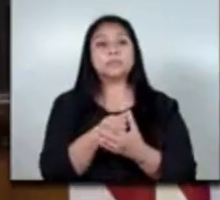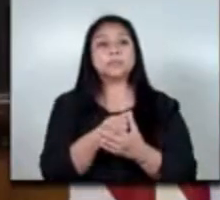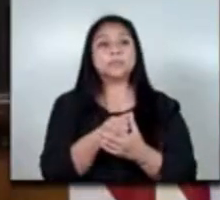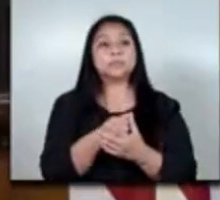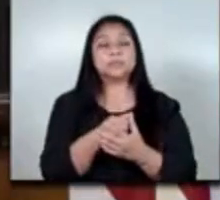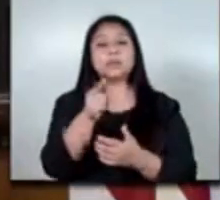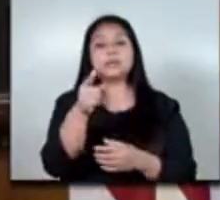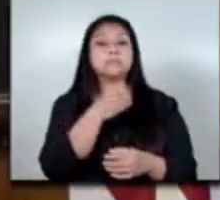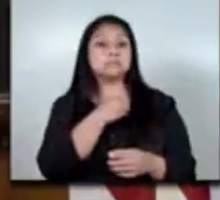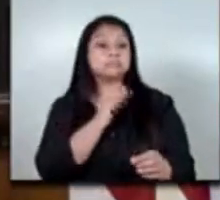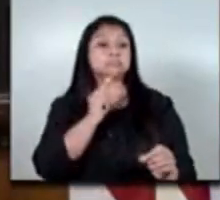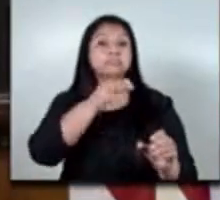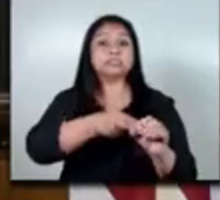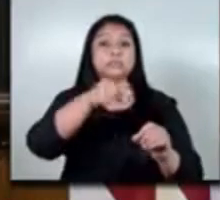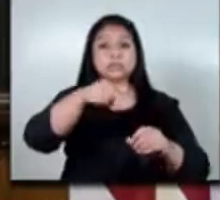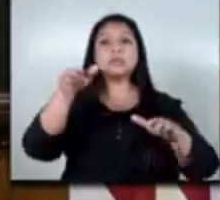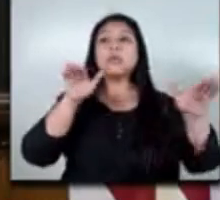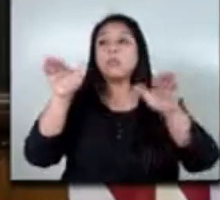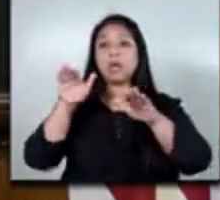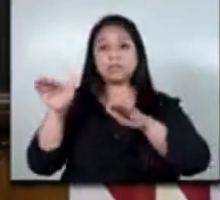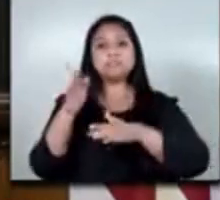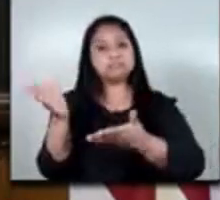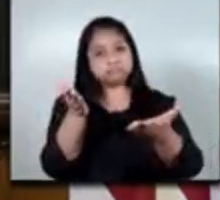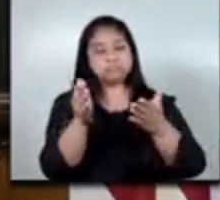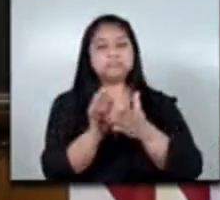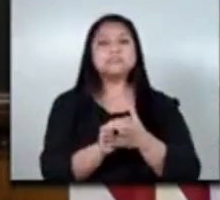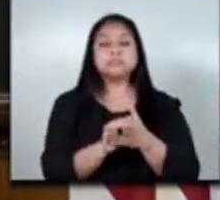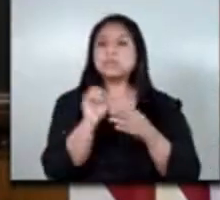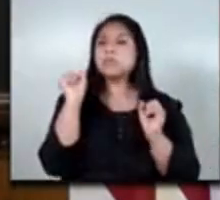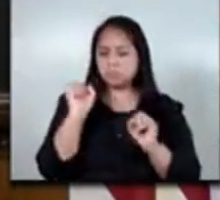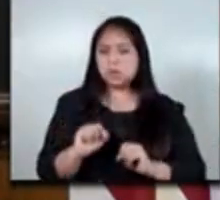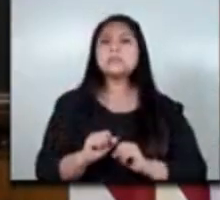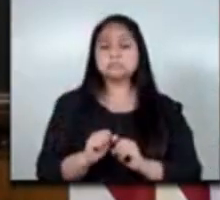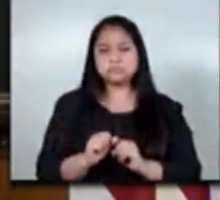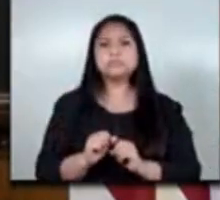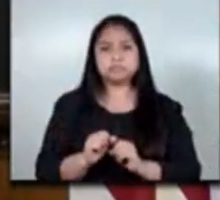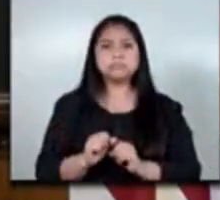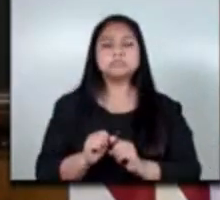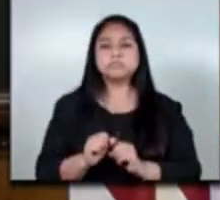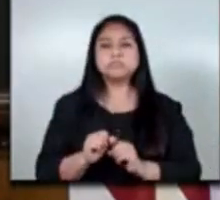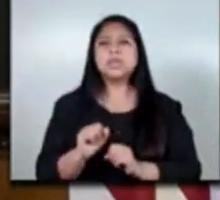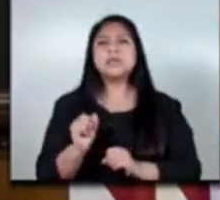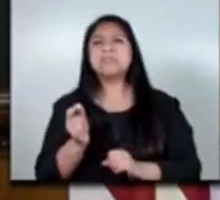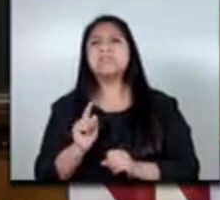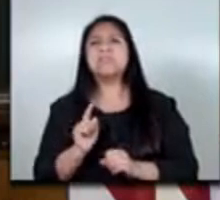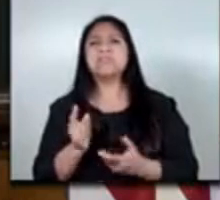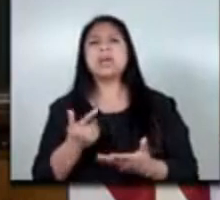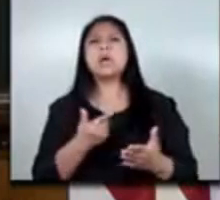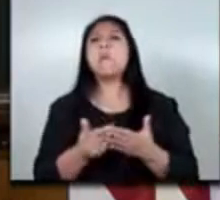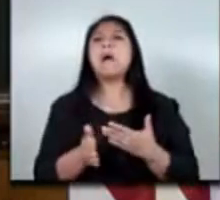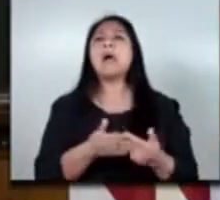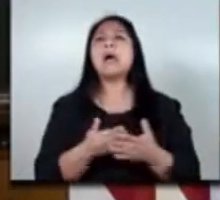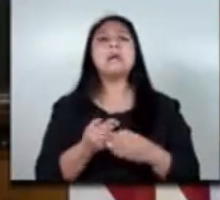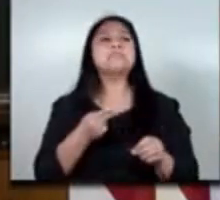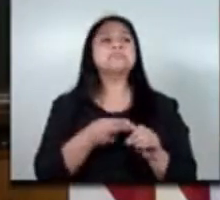estar dentro de estas convocatorias si se puede no es cualquiera puede